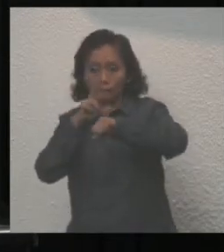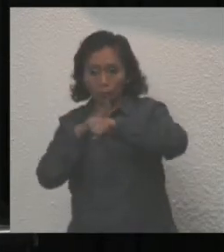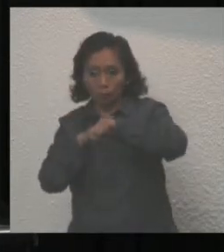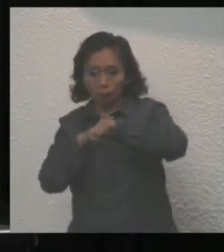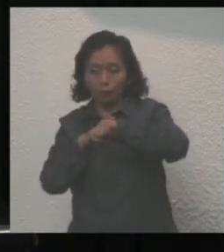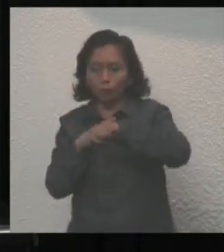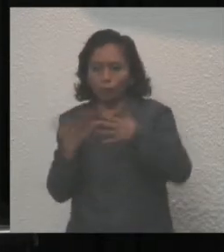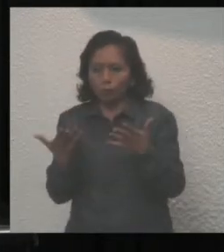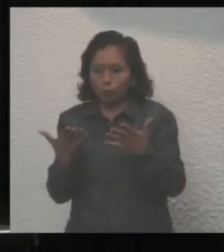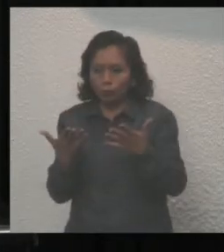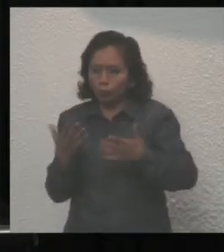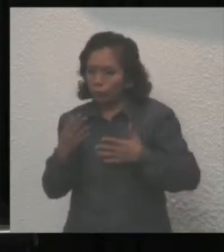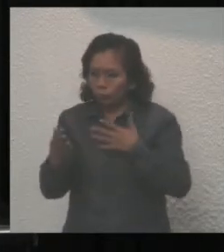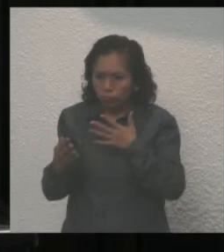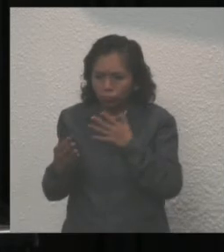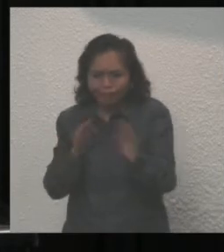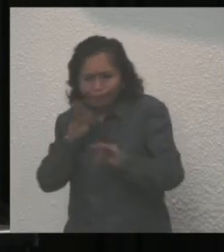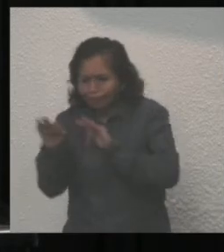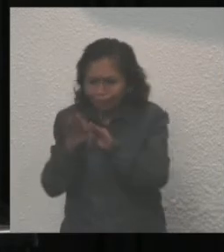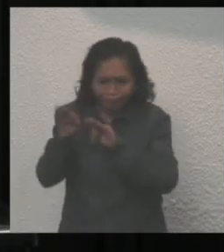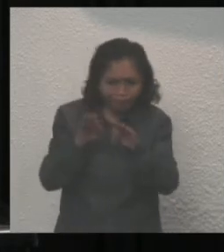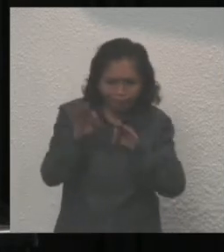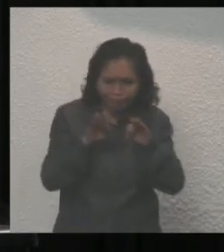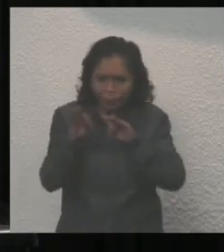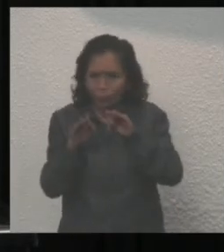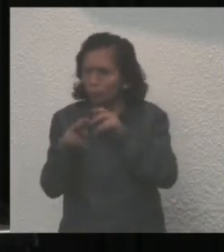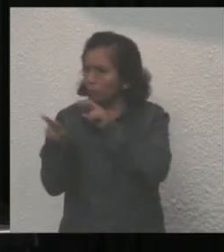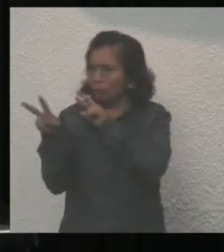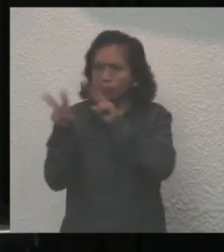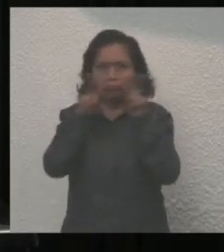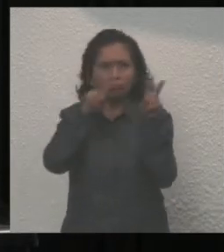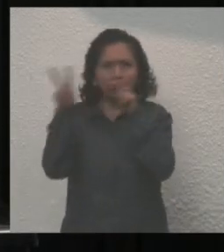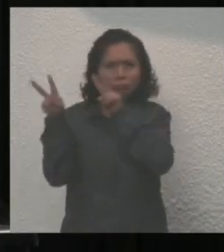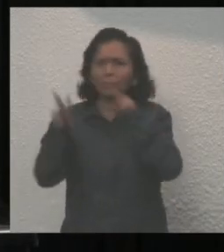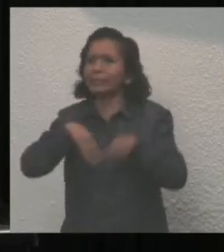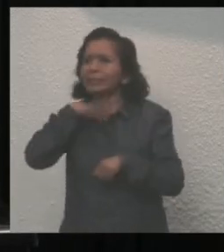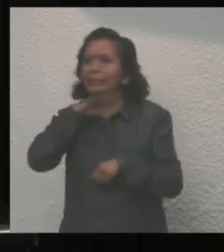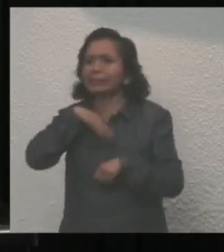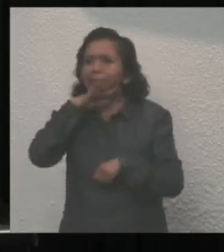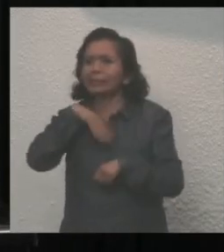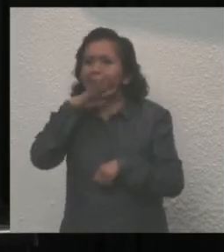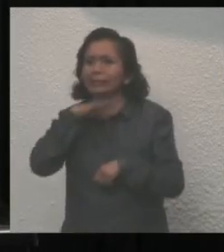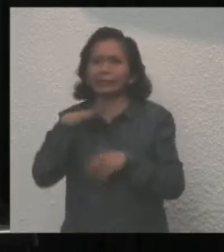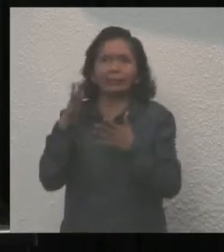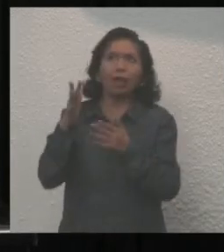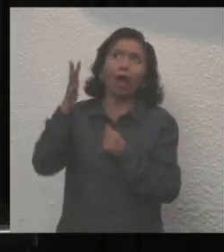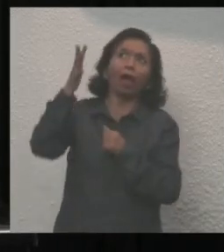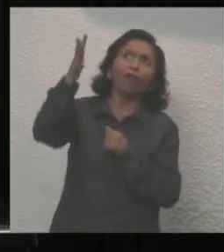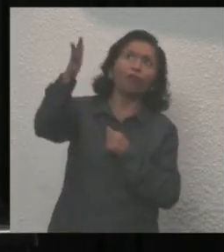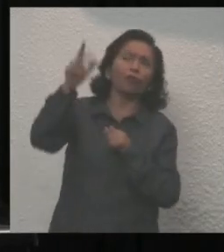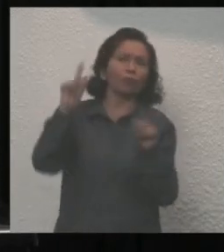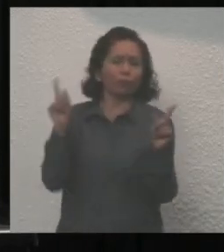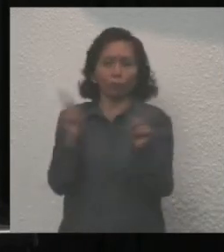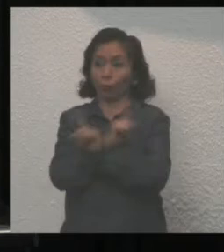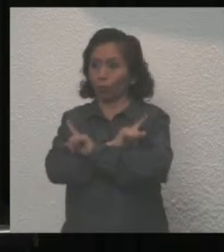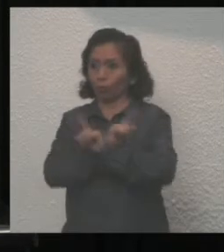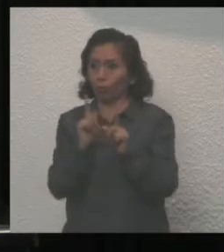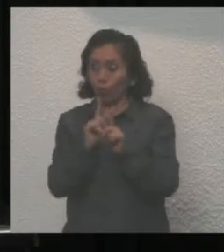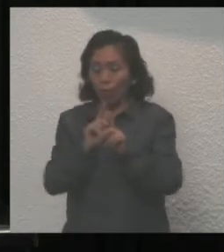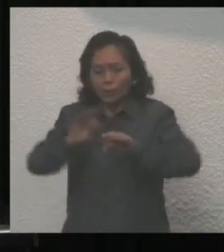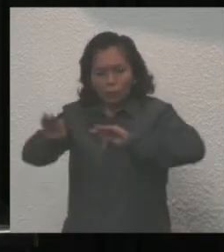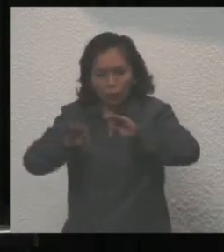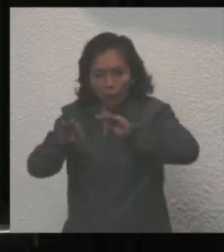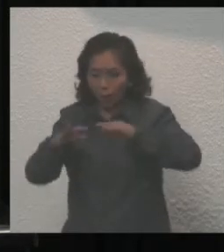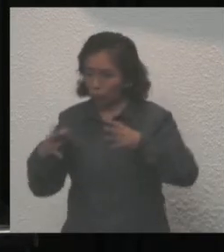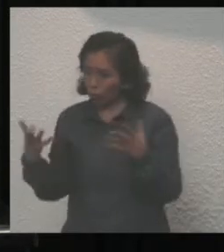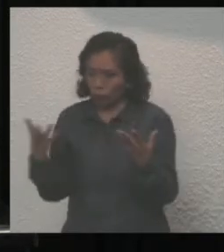pongan todo su talento y no anden especulando con trabajos del futuro es tiempo de sumar